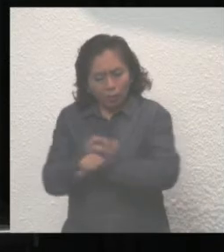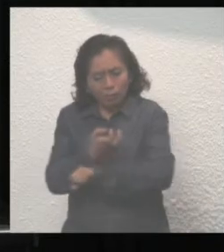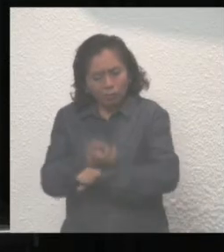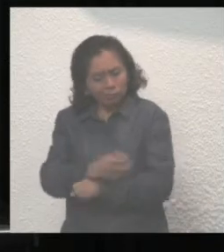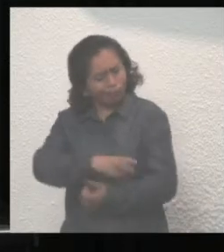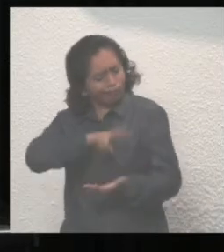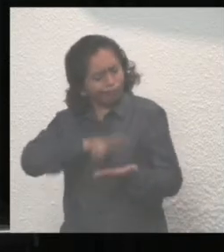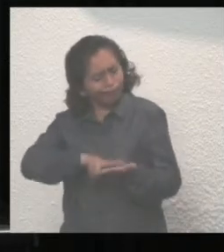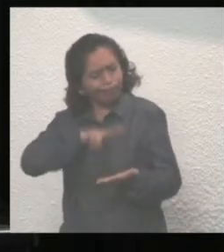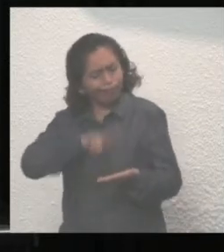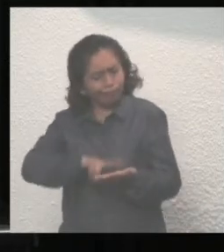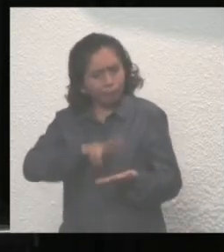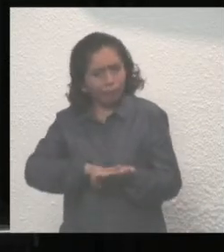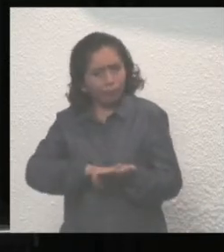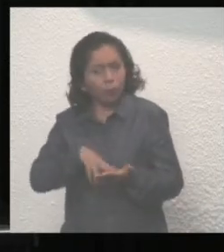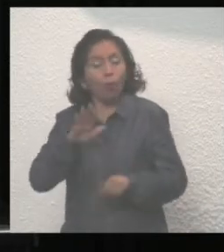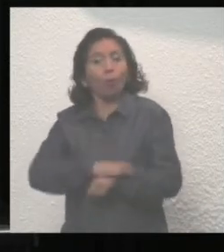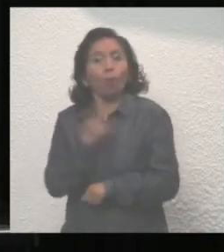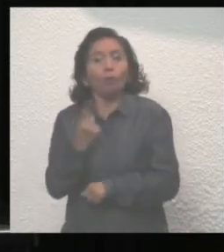hoy estamos de pie.